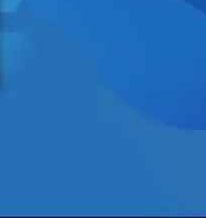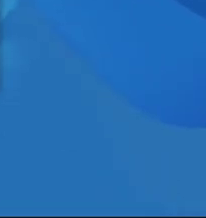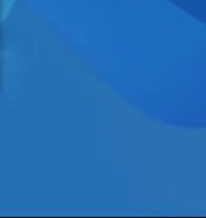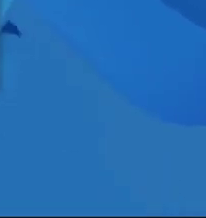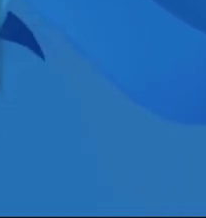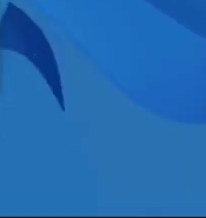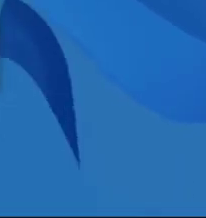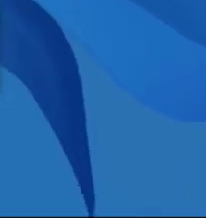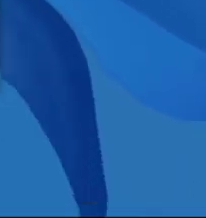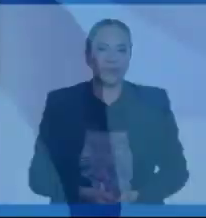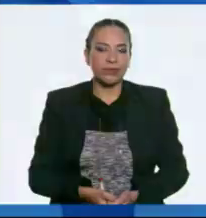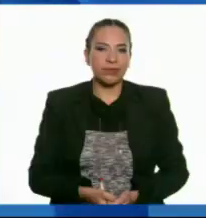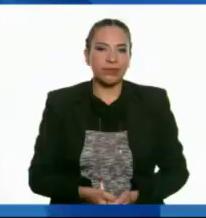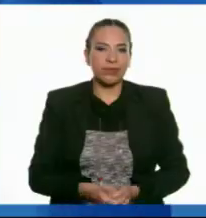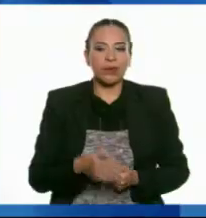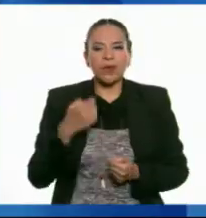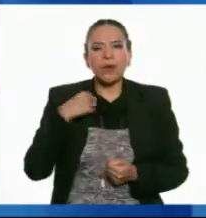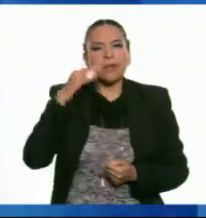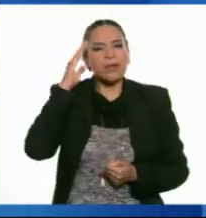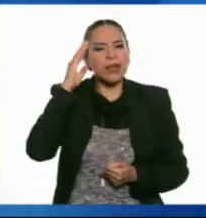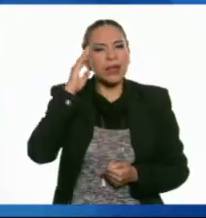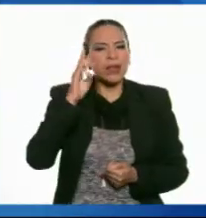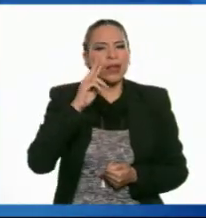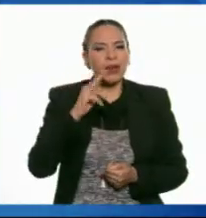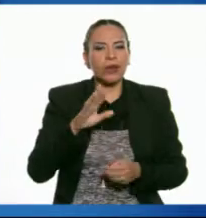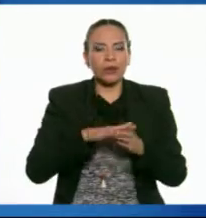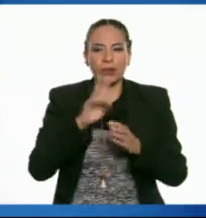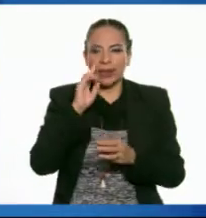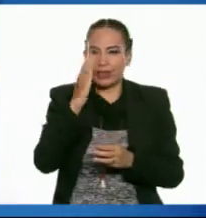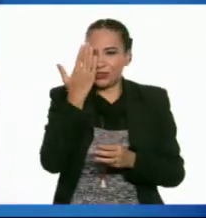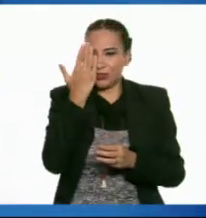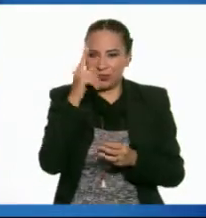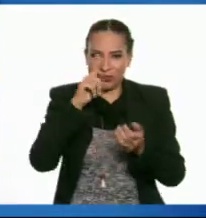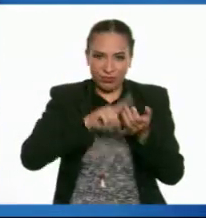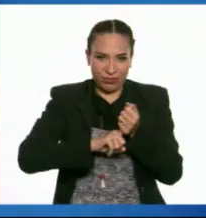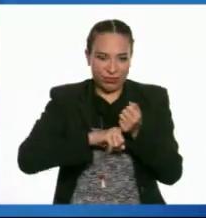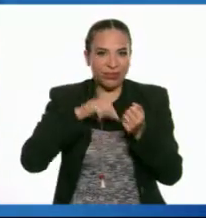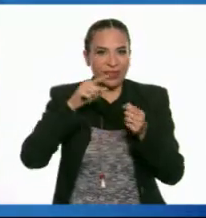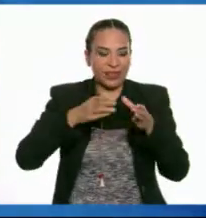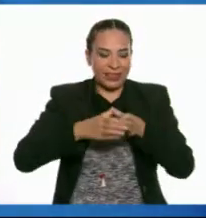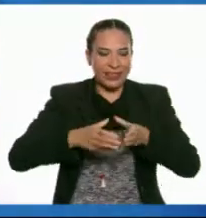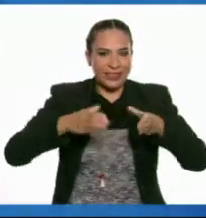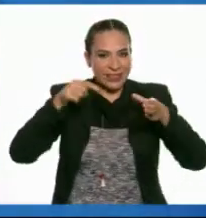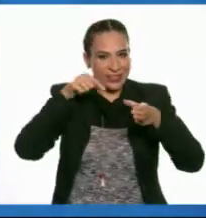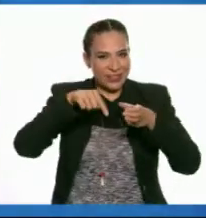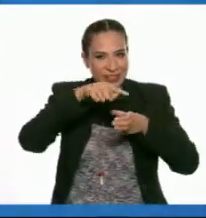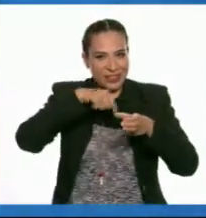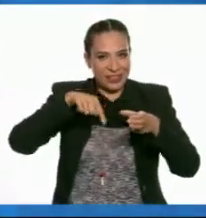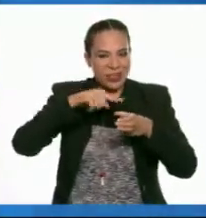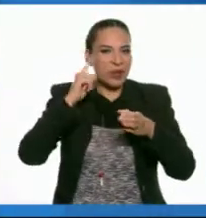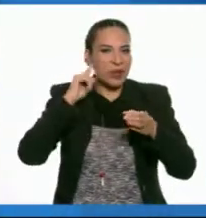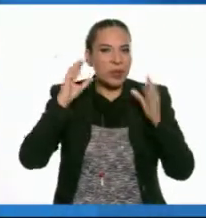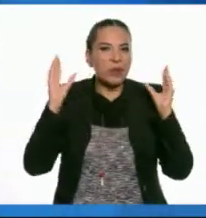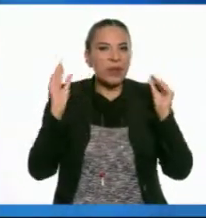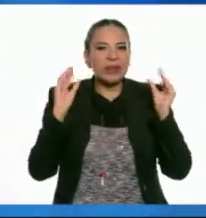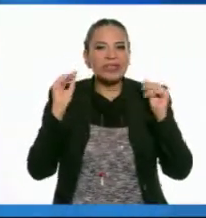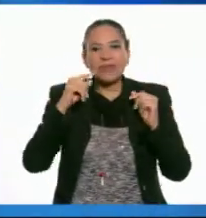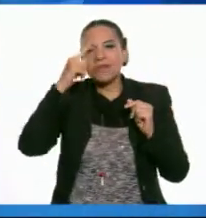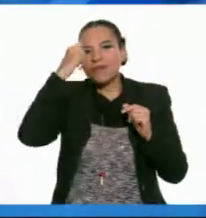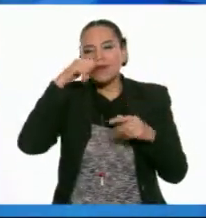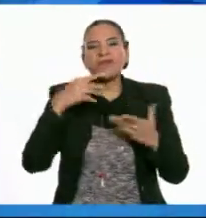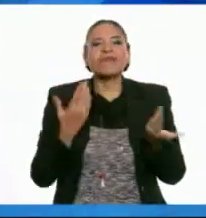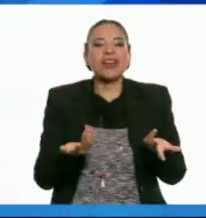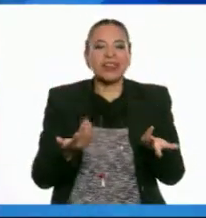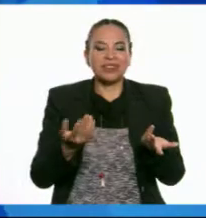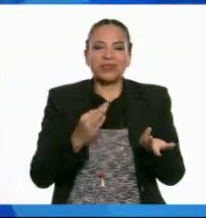bobina mueve? un espejo en el cono de la bocina y